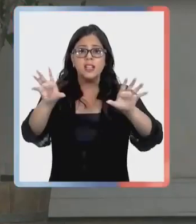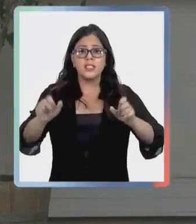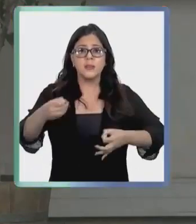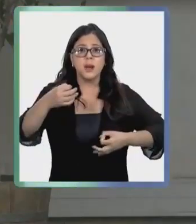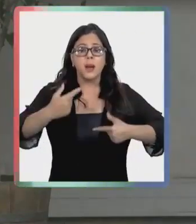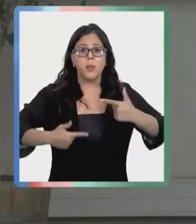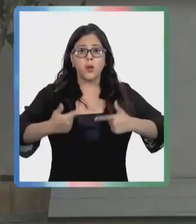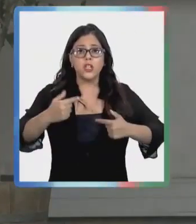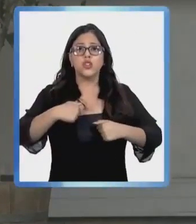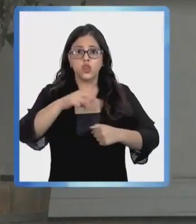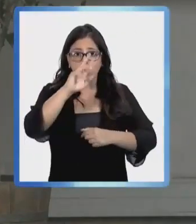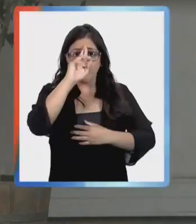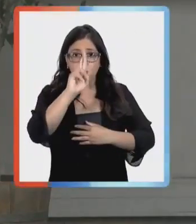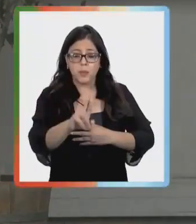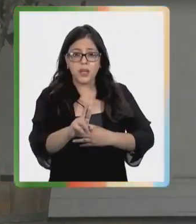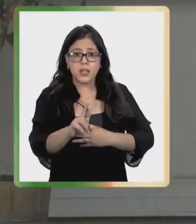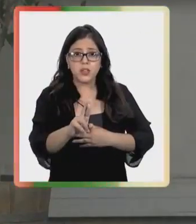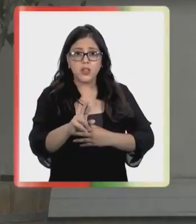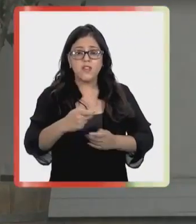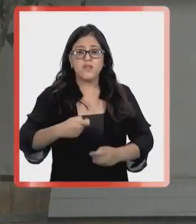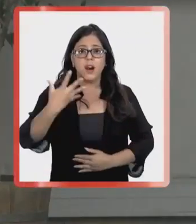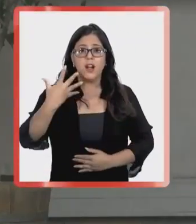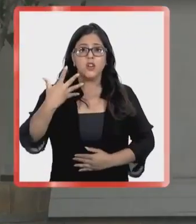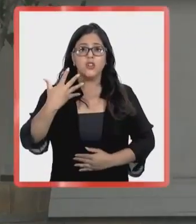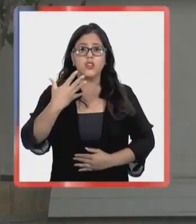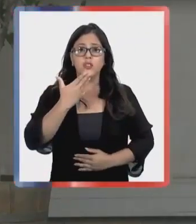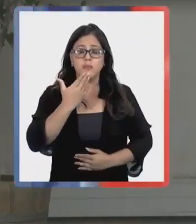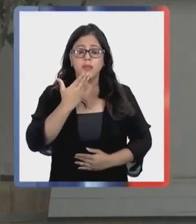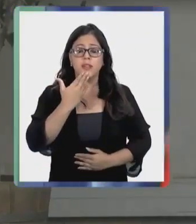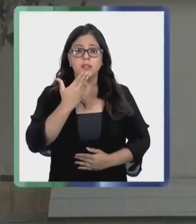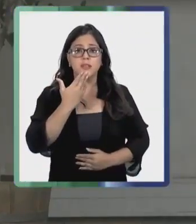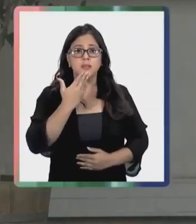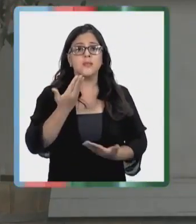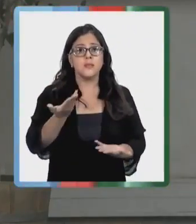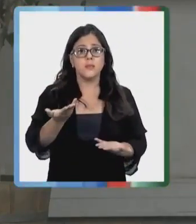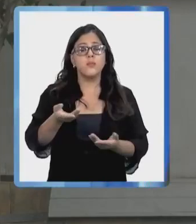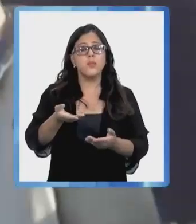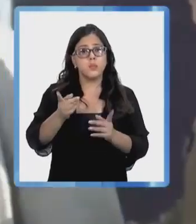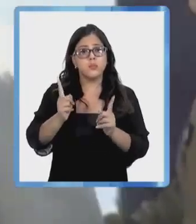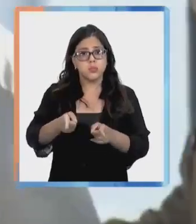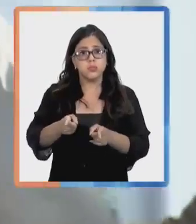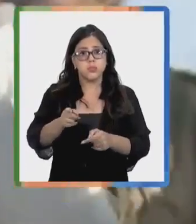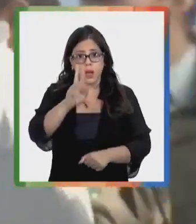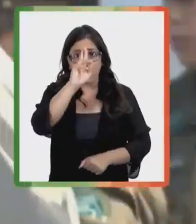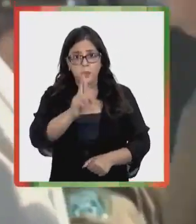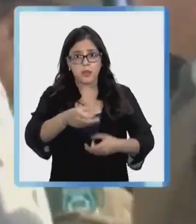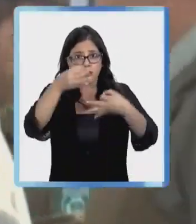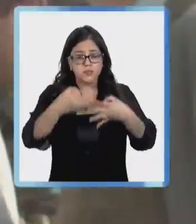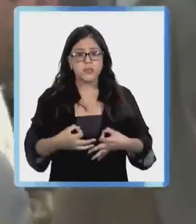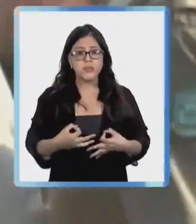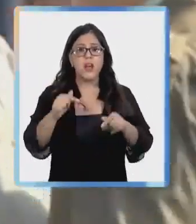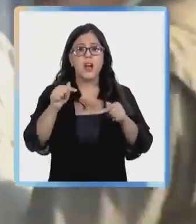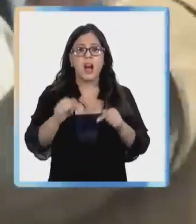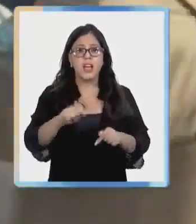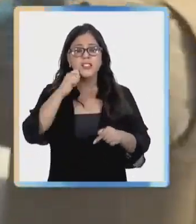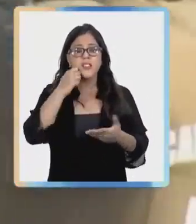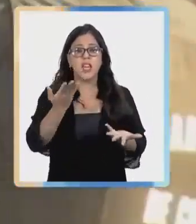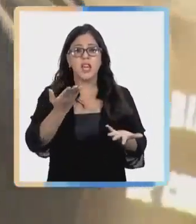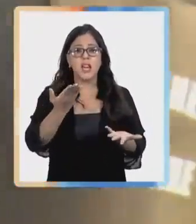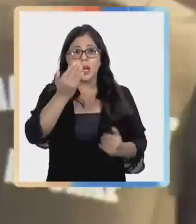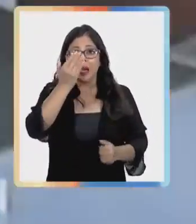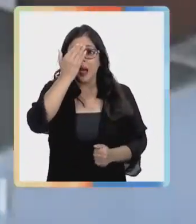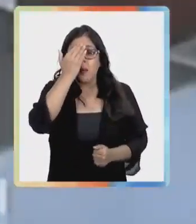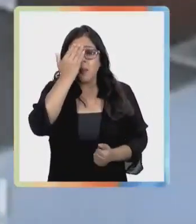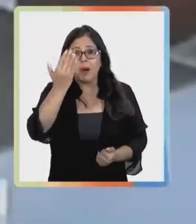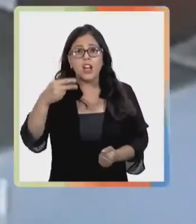yo personalmente respeto, valoro y haré respetar. Sería una